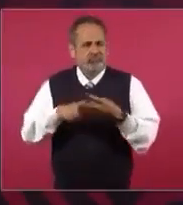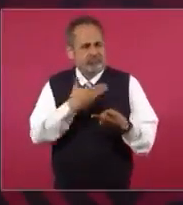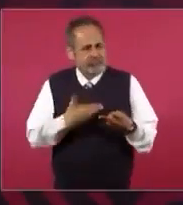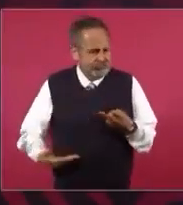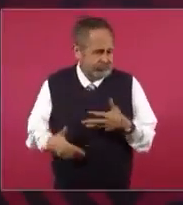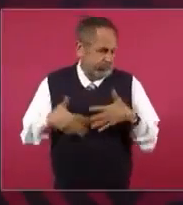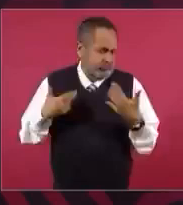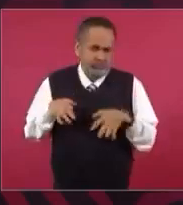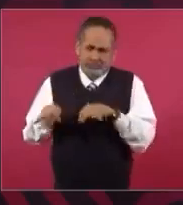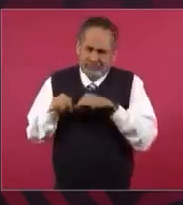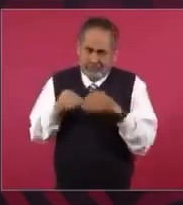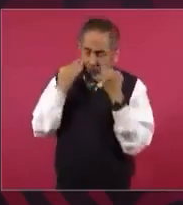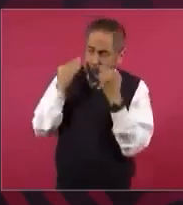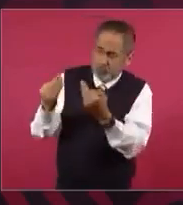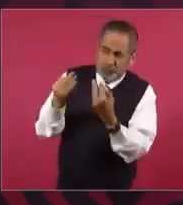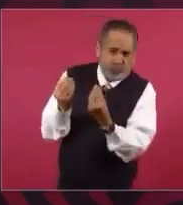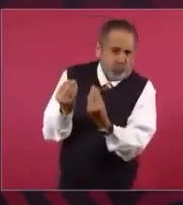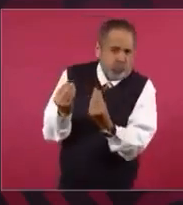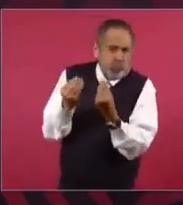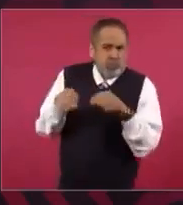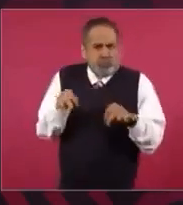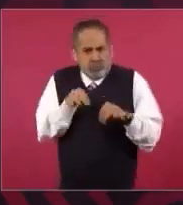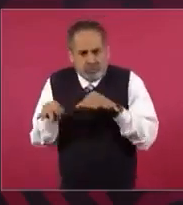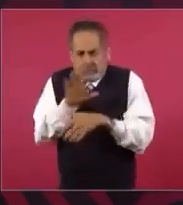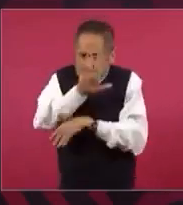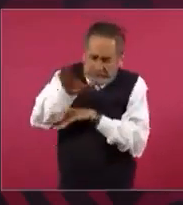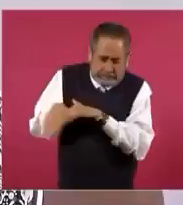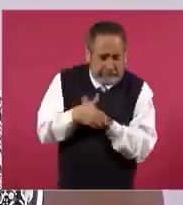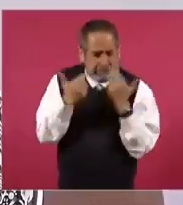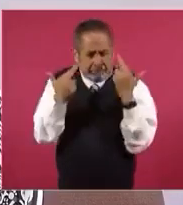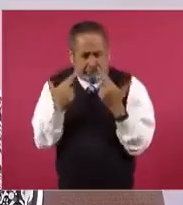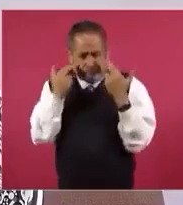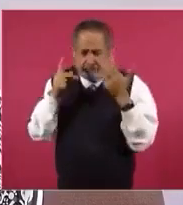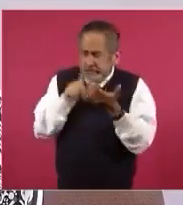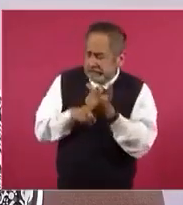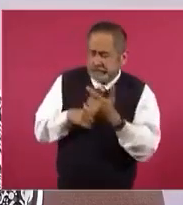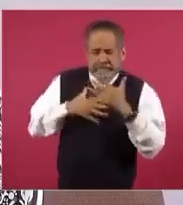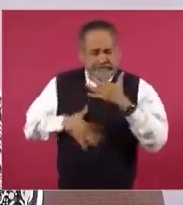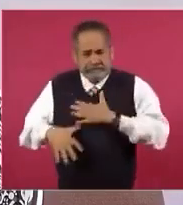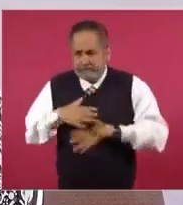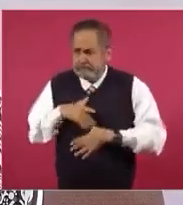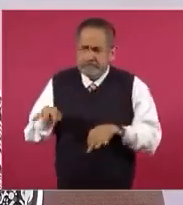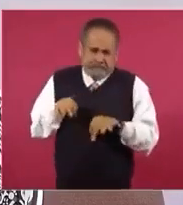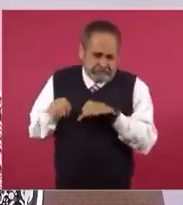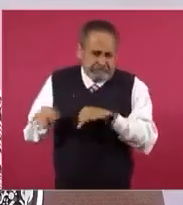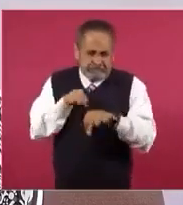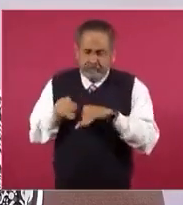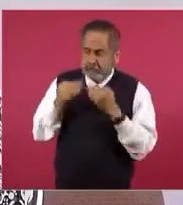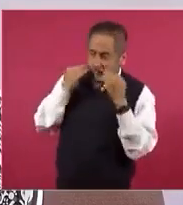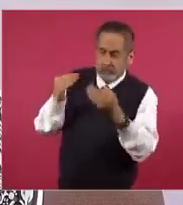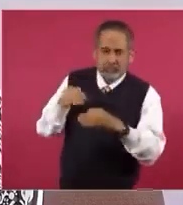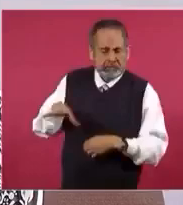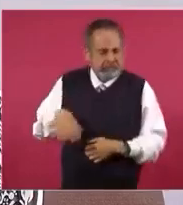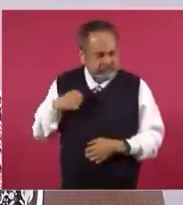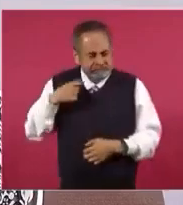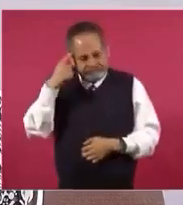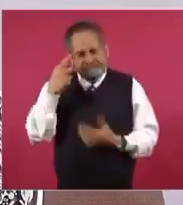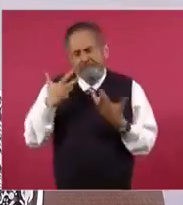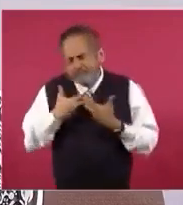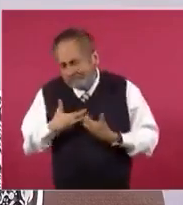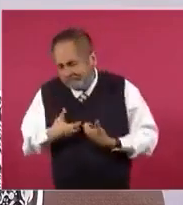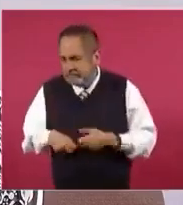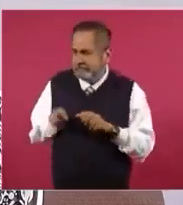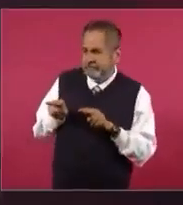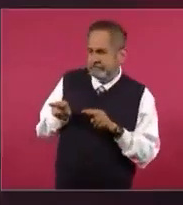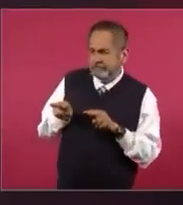trabajado muchísimo, soy testigo de sus desvelos, desmañanadas, cansancios, bostezos, soy testigo de sus esfuerzos, decepciones,